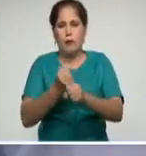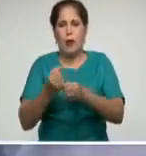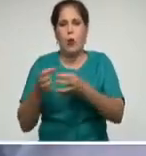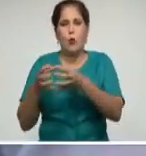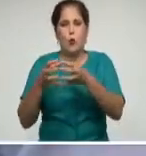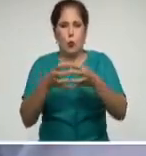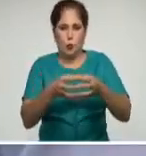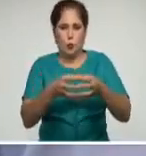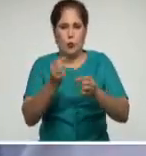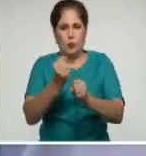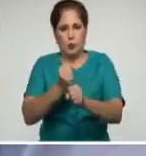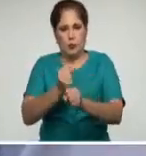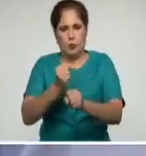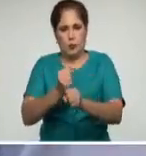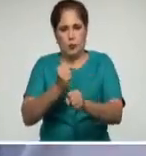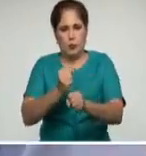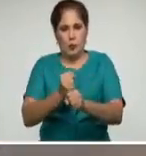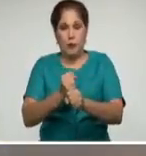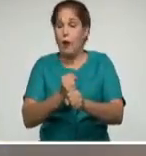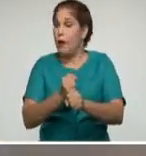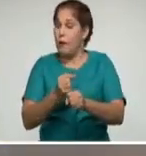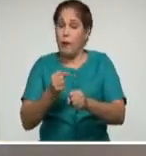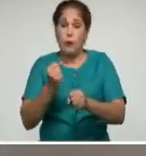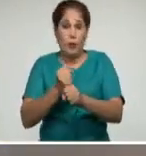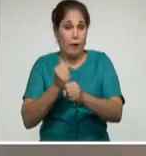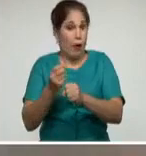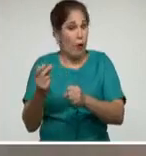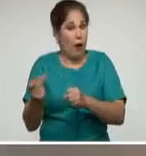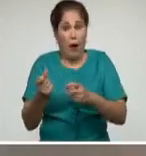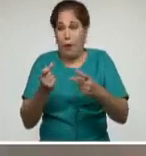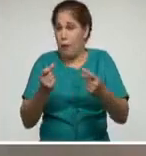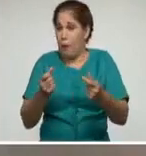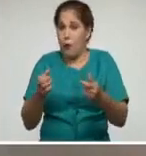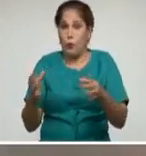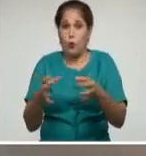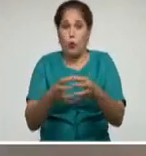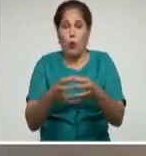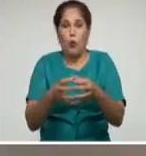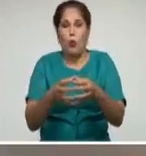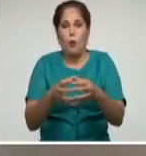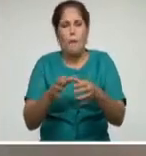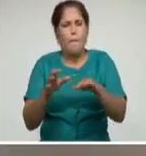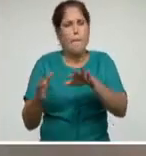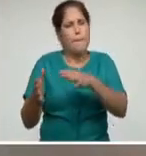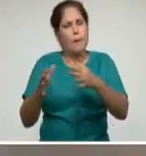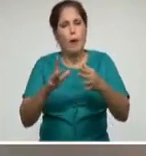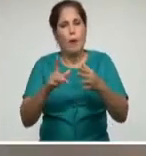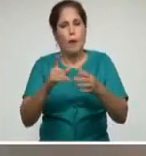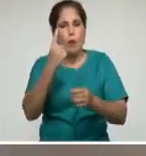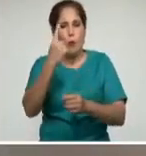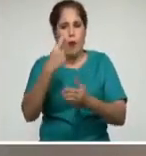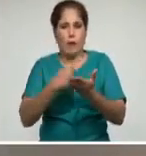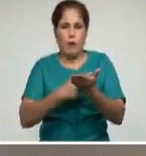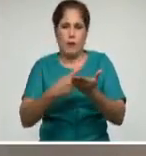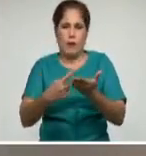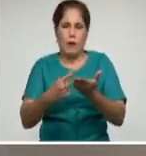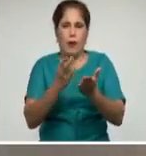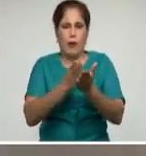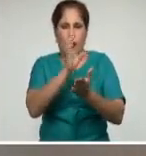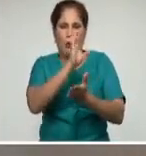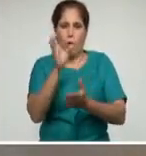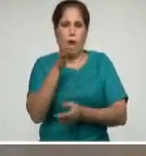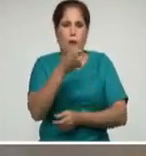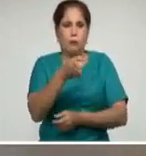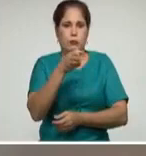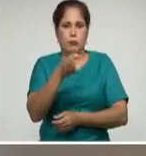conjunta. Esto de una manera muy dinámica porque estamos trabajando aproximadamente una vez por semana en cada centro